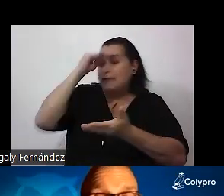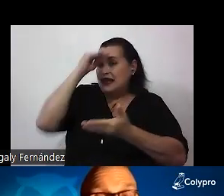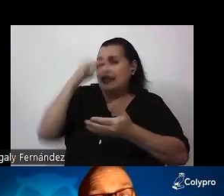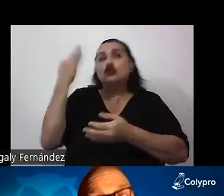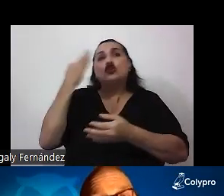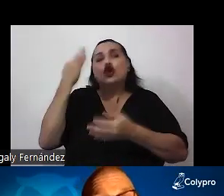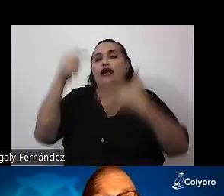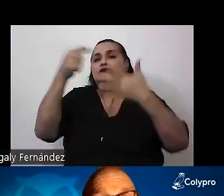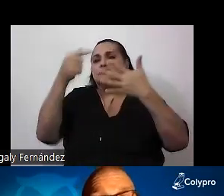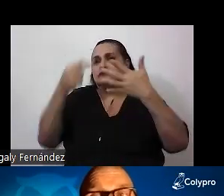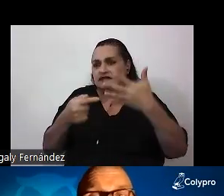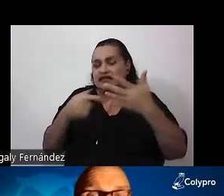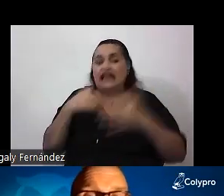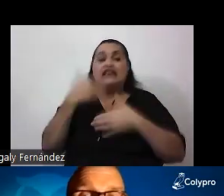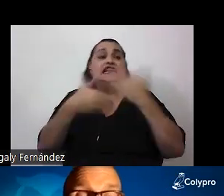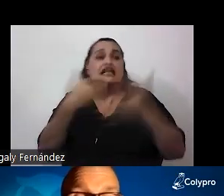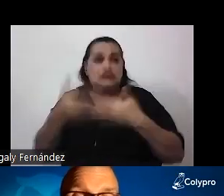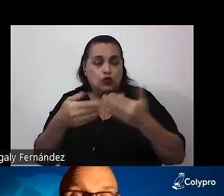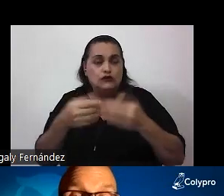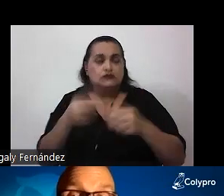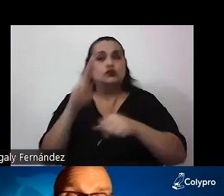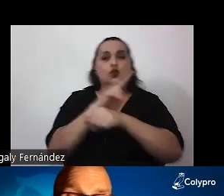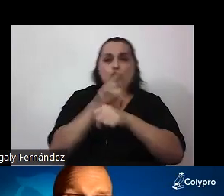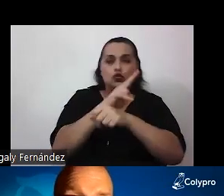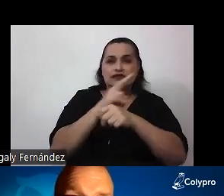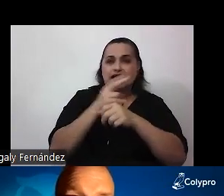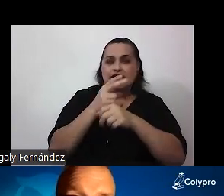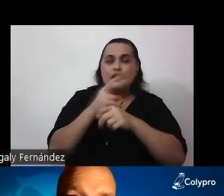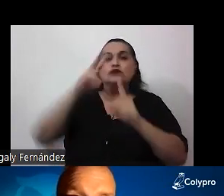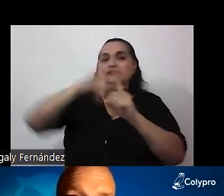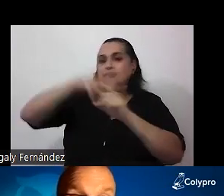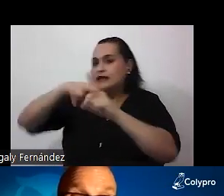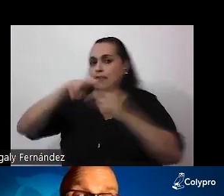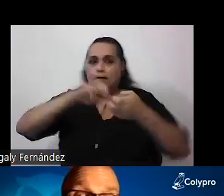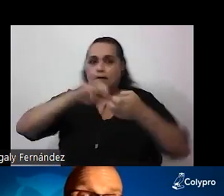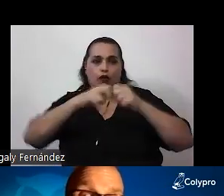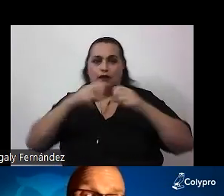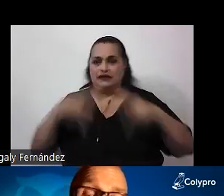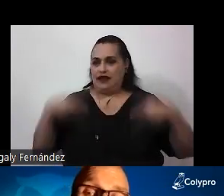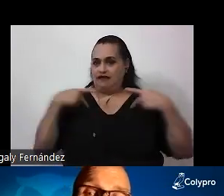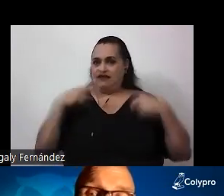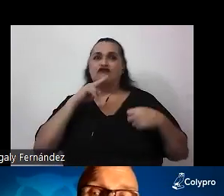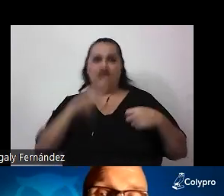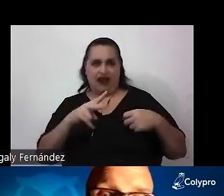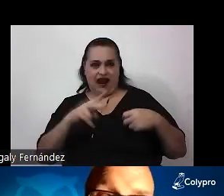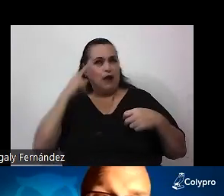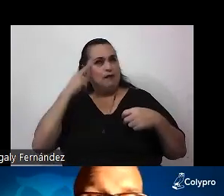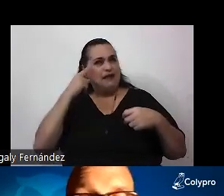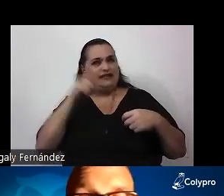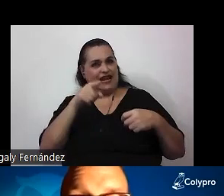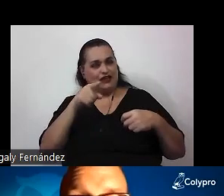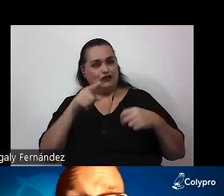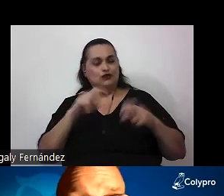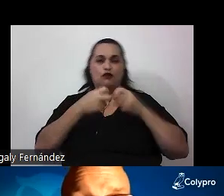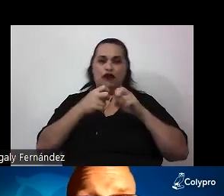y que luego las extrapolen a los problemas de la vida real, para poder pensar sobre esos problemas y tomar decisiones.